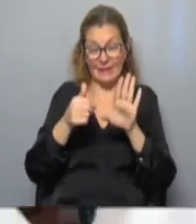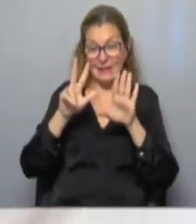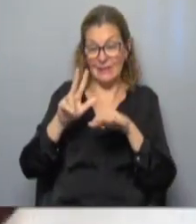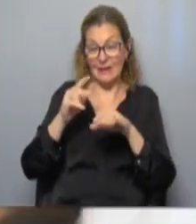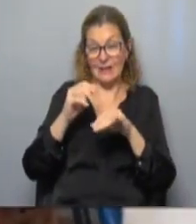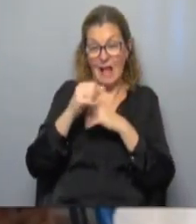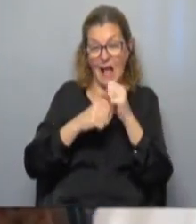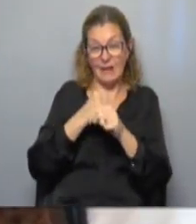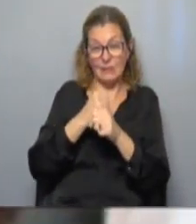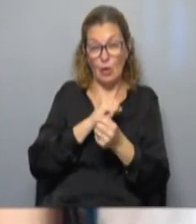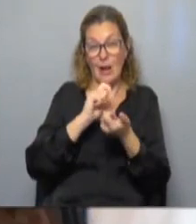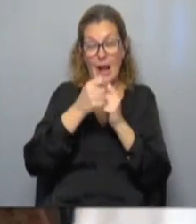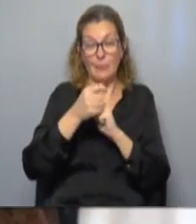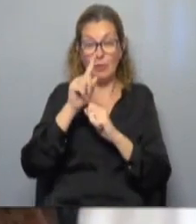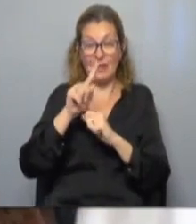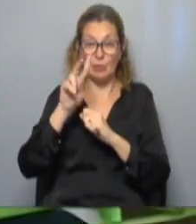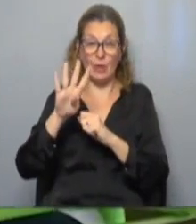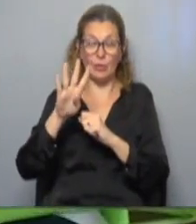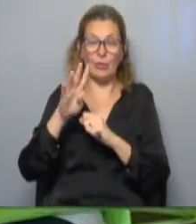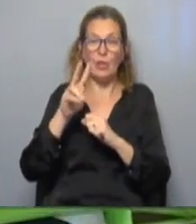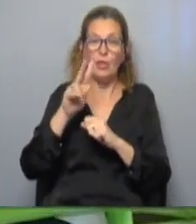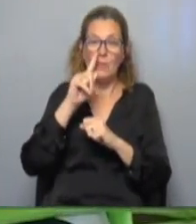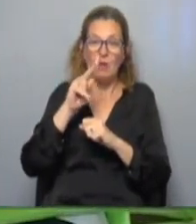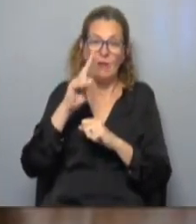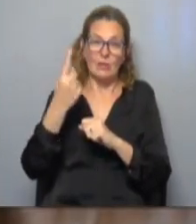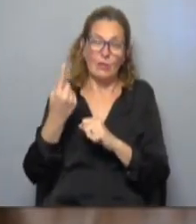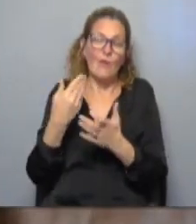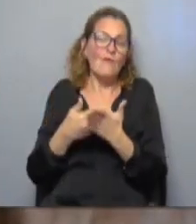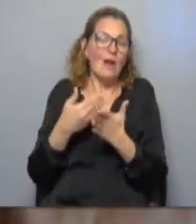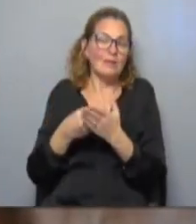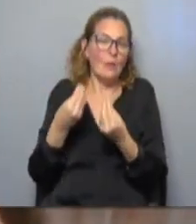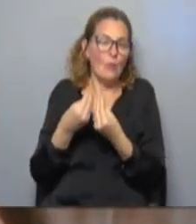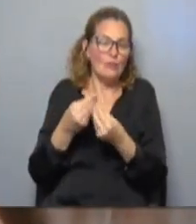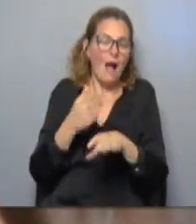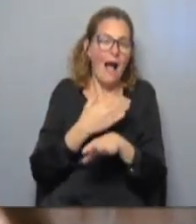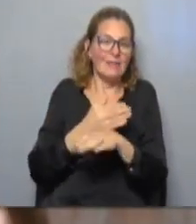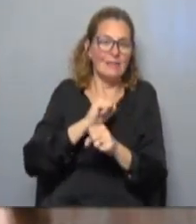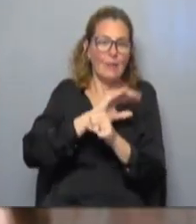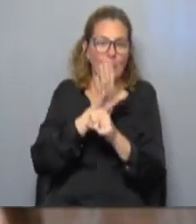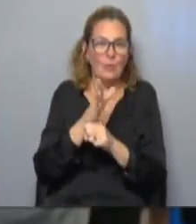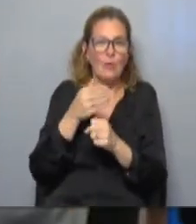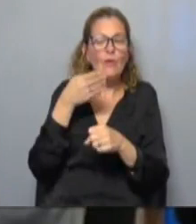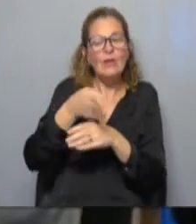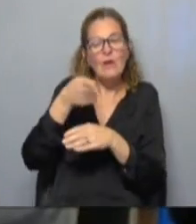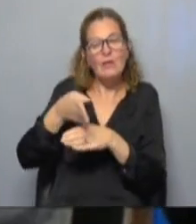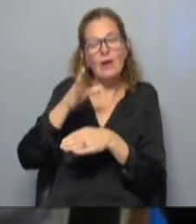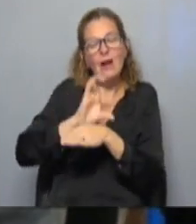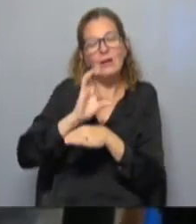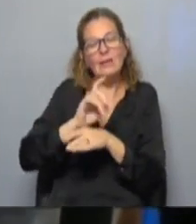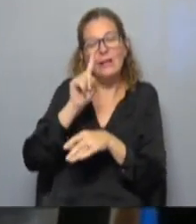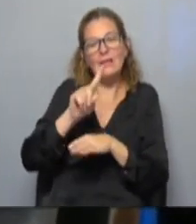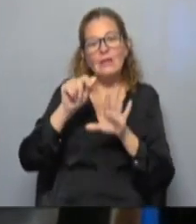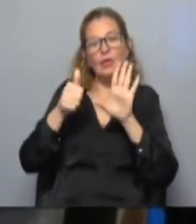en 2020 a 114 en 2021, aún dista mucho de la participación prepandemia cuando los días de asistencia a clase promediaron en